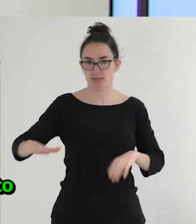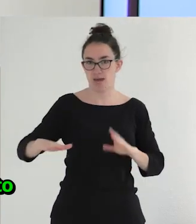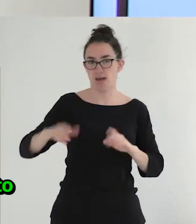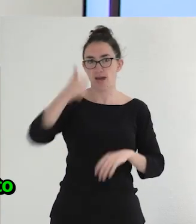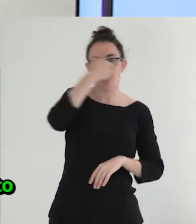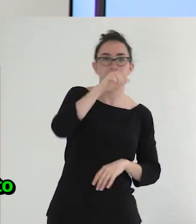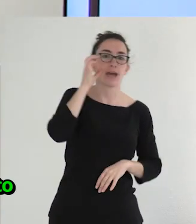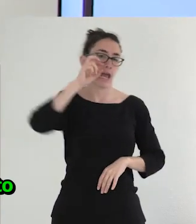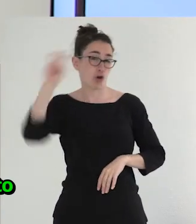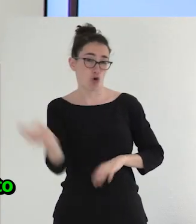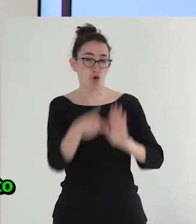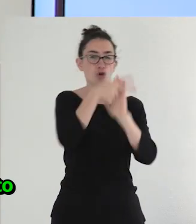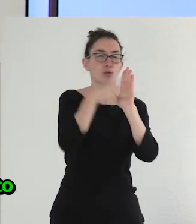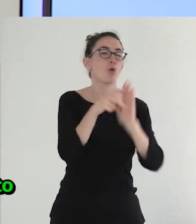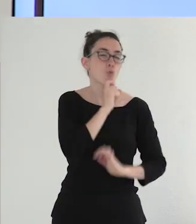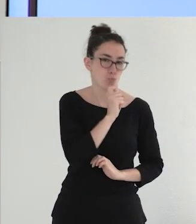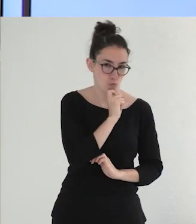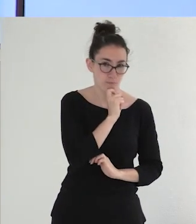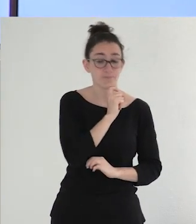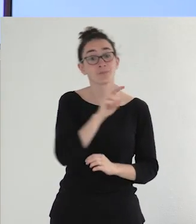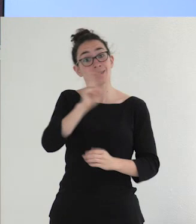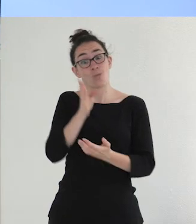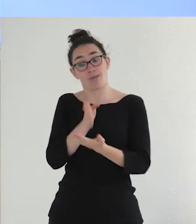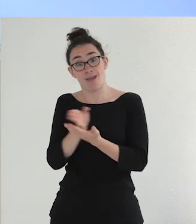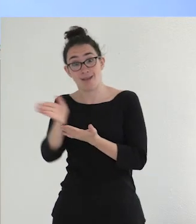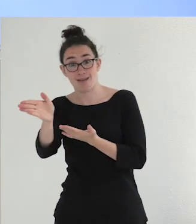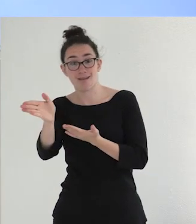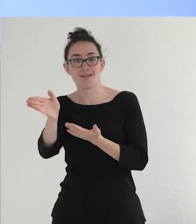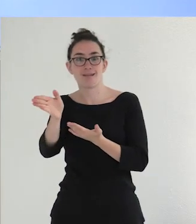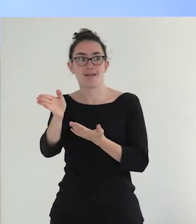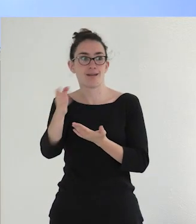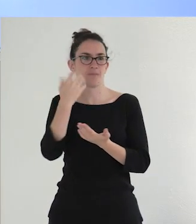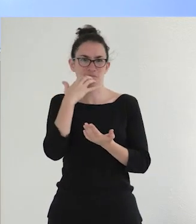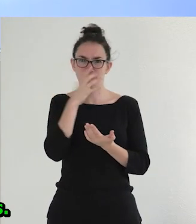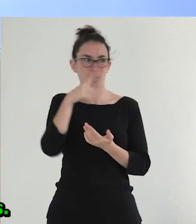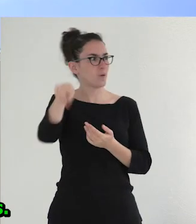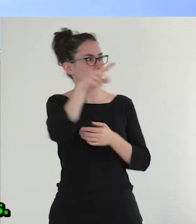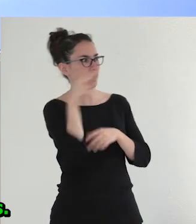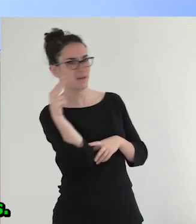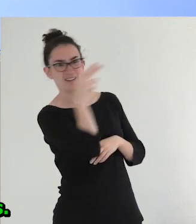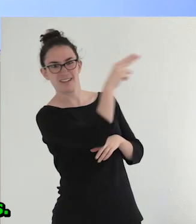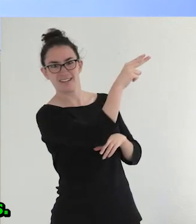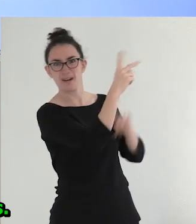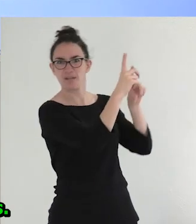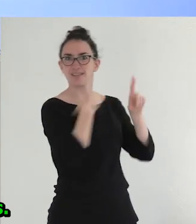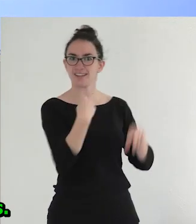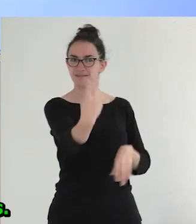Y luego habría como un segundo momento que sería entender... Es muy raro, porque estáis mirando esta pantalla, ¿no? Vale, bien.